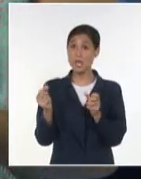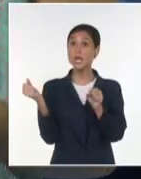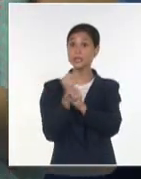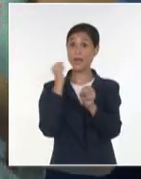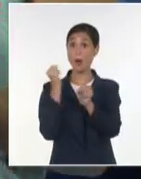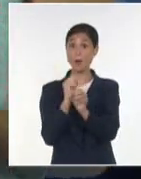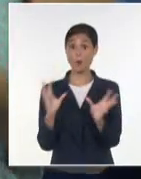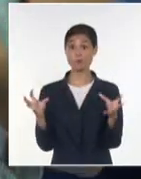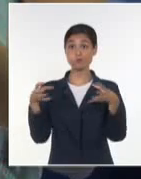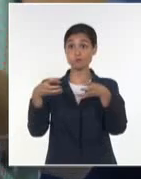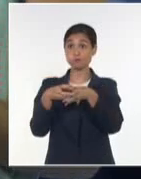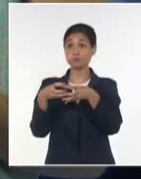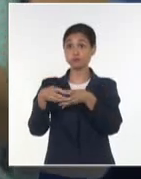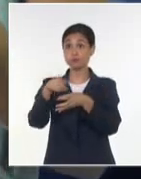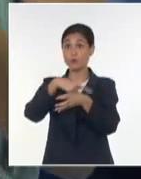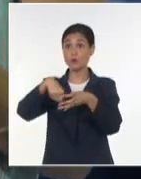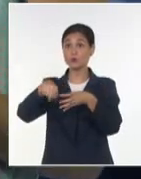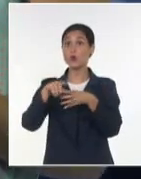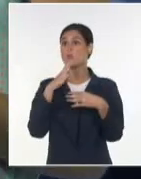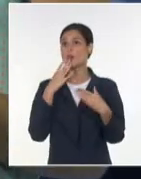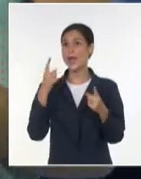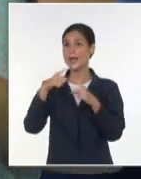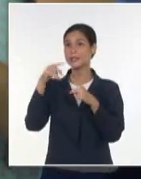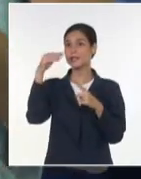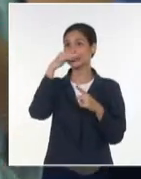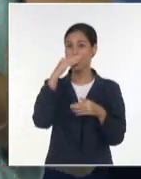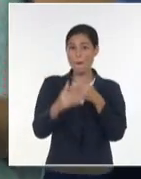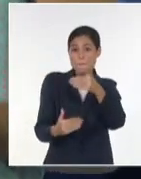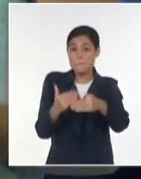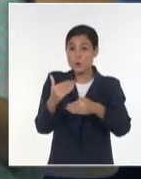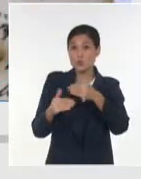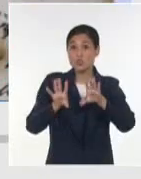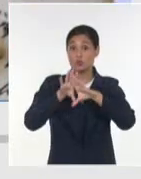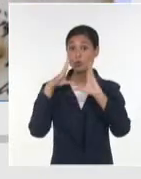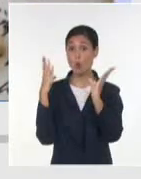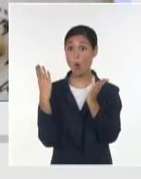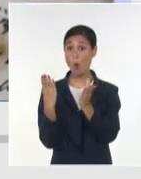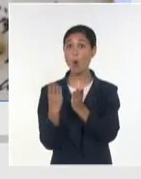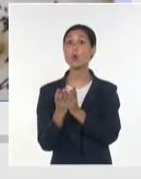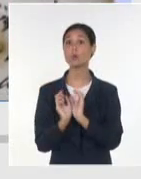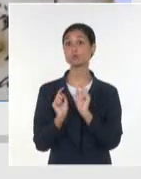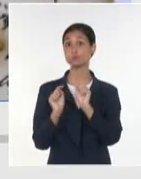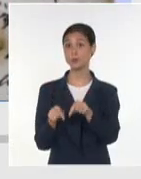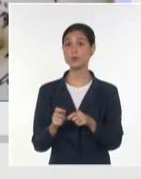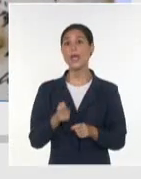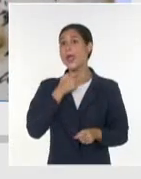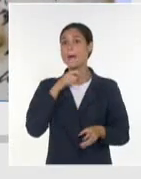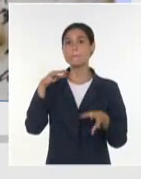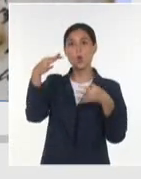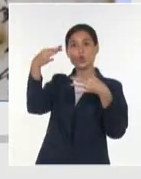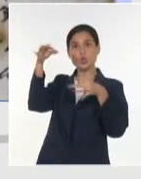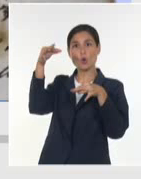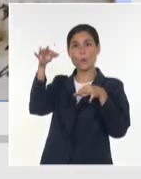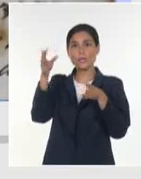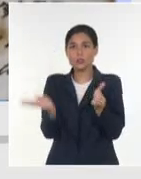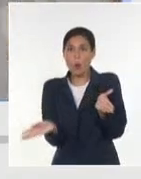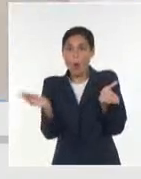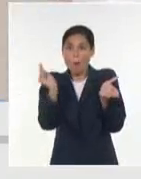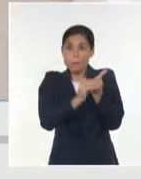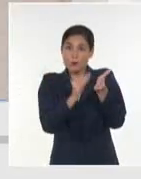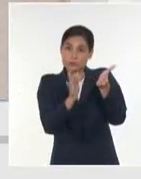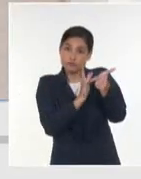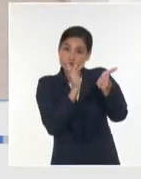cultural a través de su digitalización y procesamiento. Podemos estar hablando desde documentos de personalidad históricamente